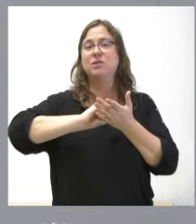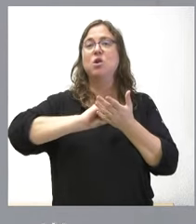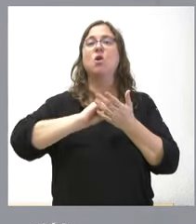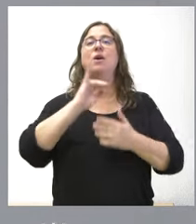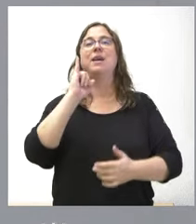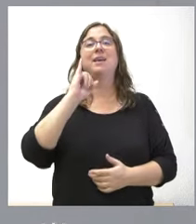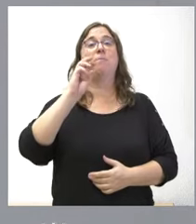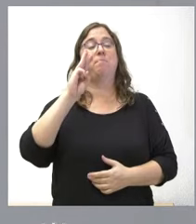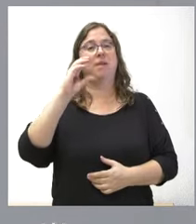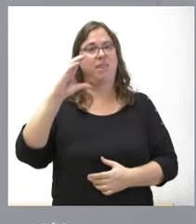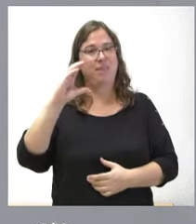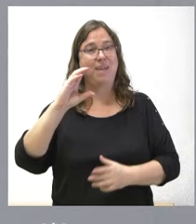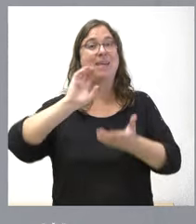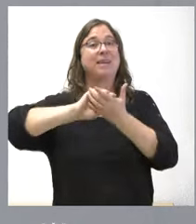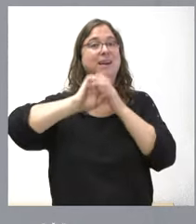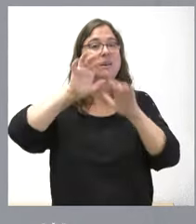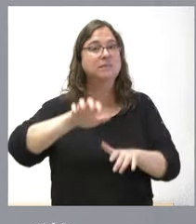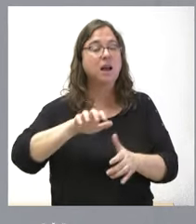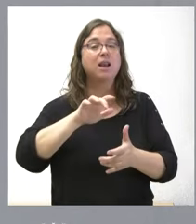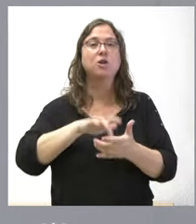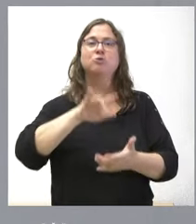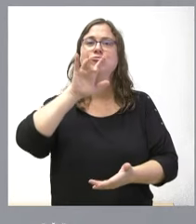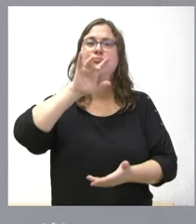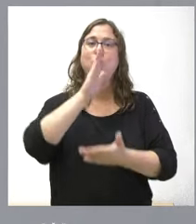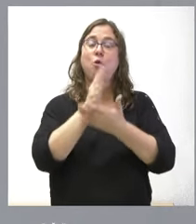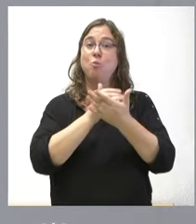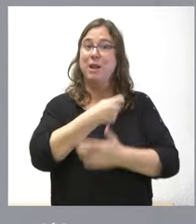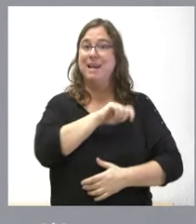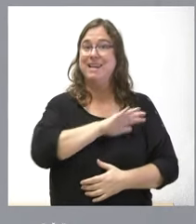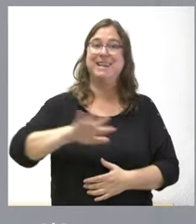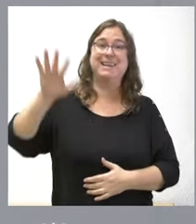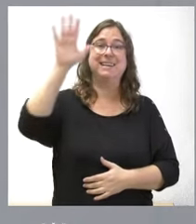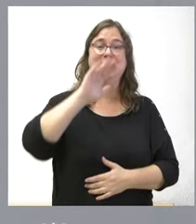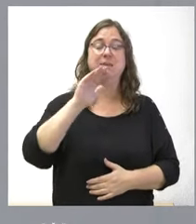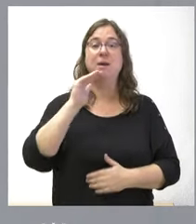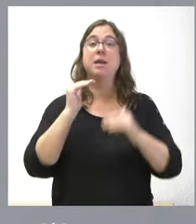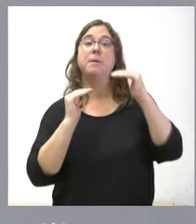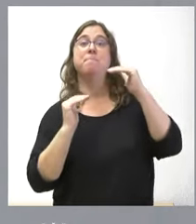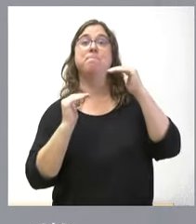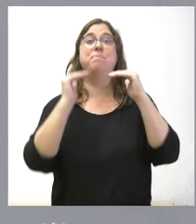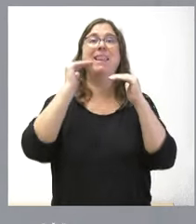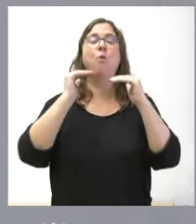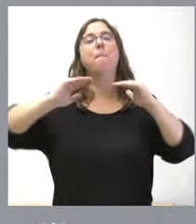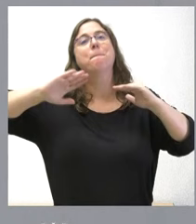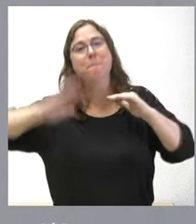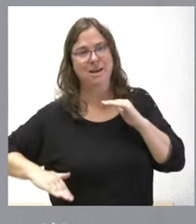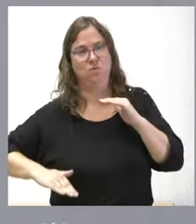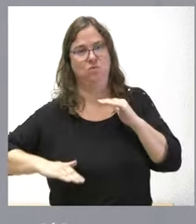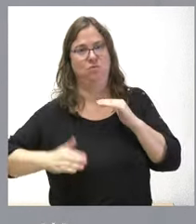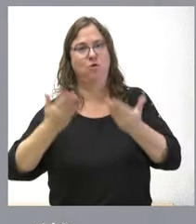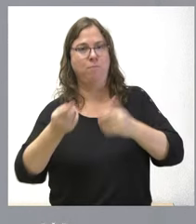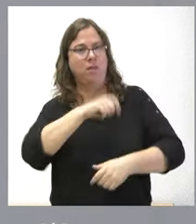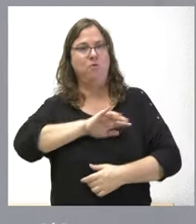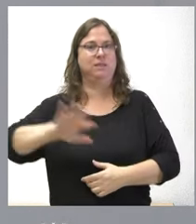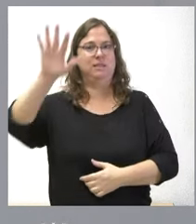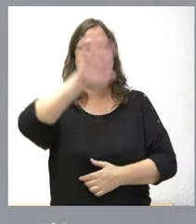al consumo. Castilla y León es la comunidad autónoma de España con menor crecimiento del índice de precios al consumo